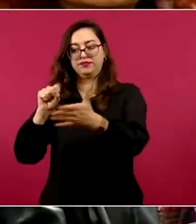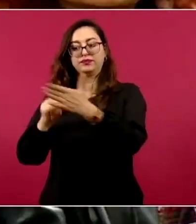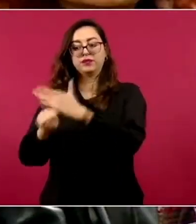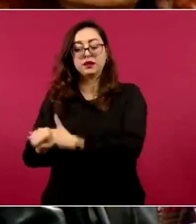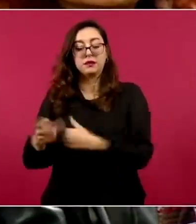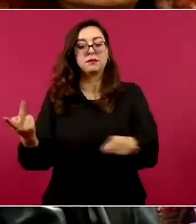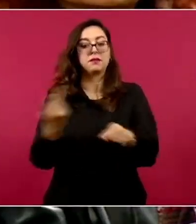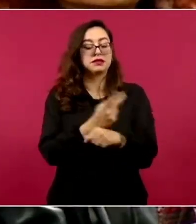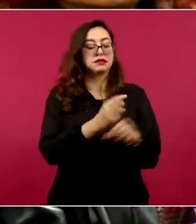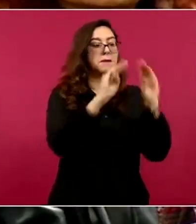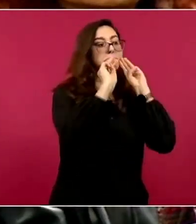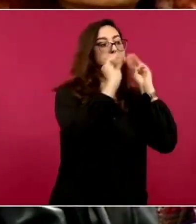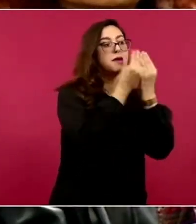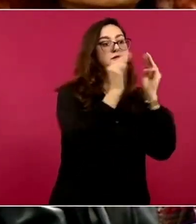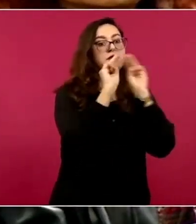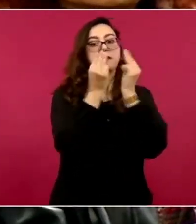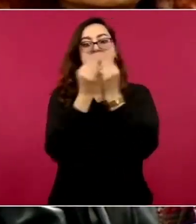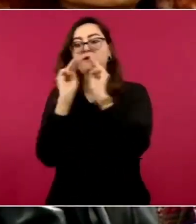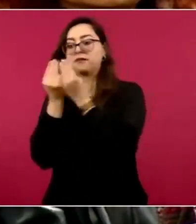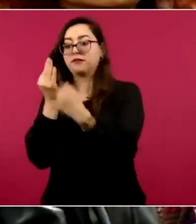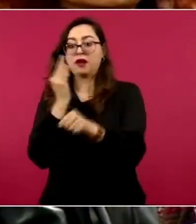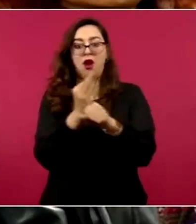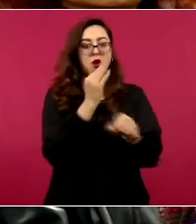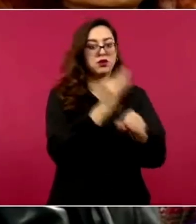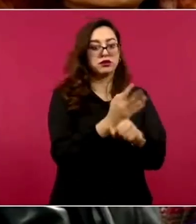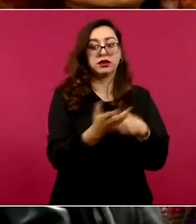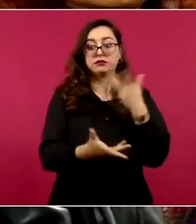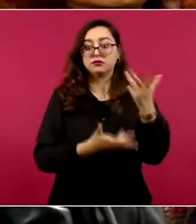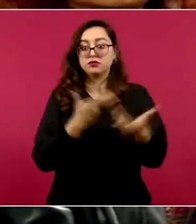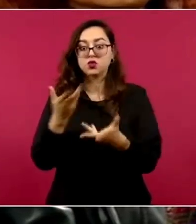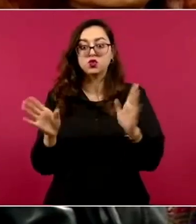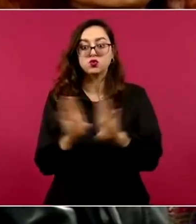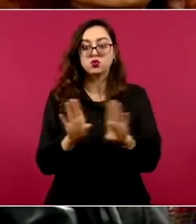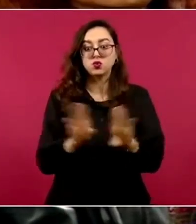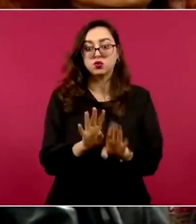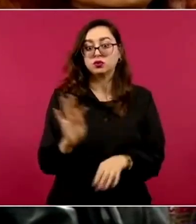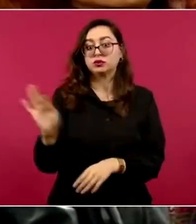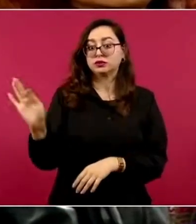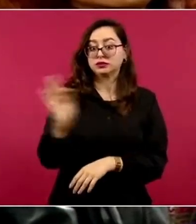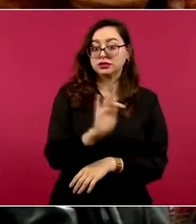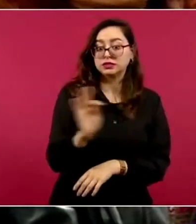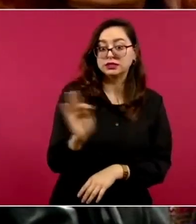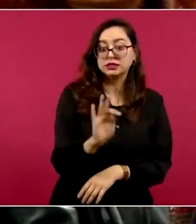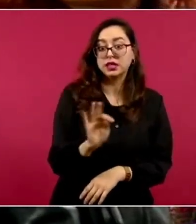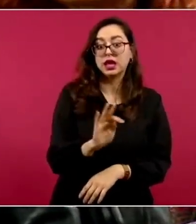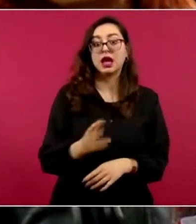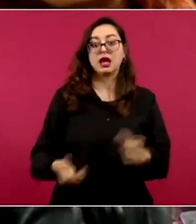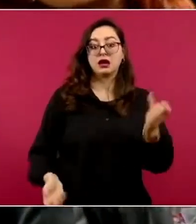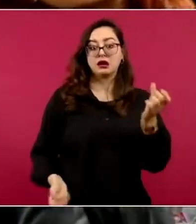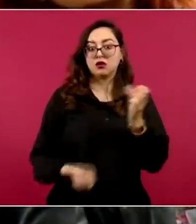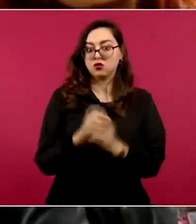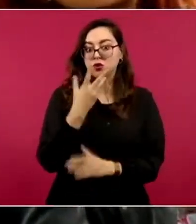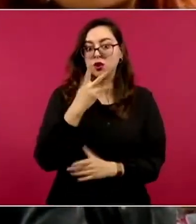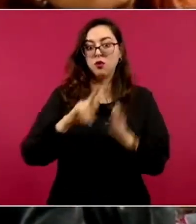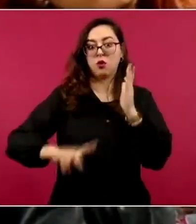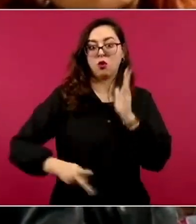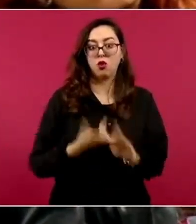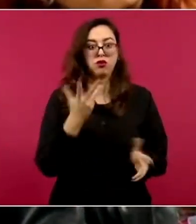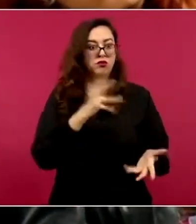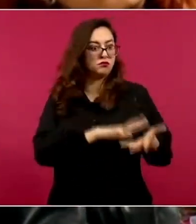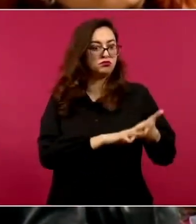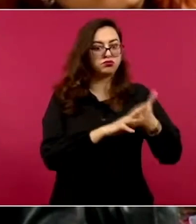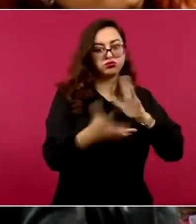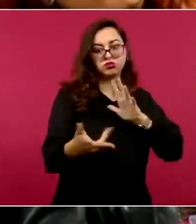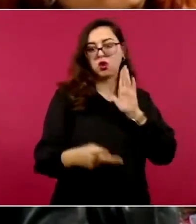actualmente los cárteles con estos golpes, si prevén también que puedan darse escenarios de violencia en algunas zonas del país, algunos